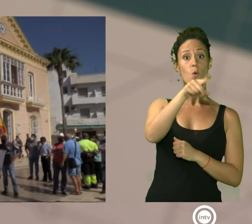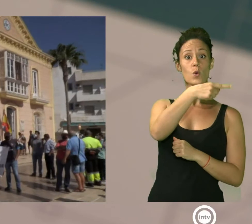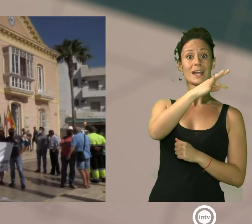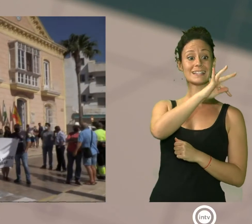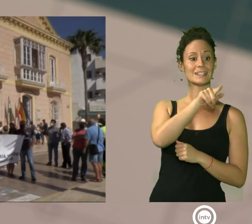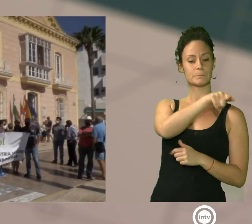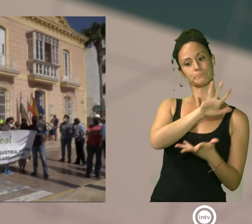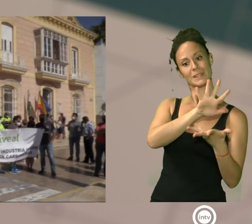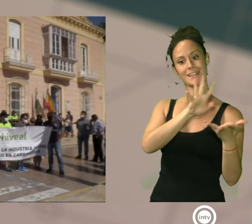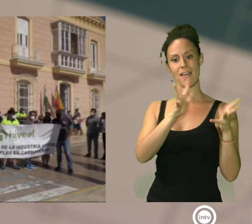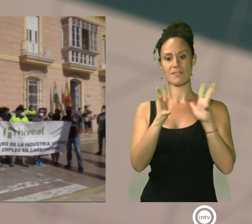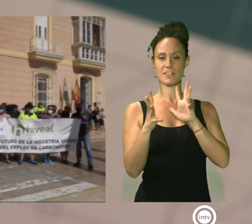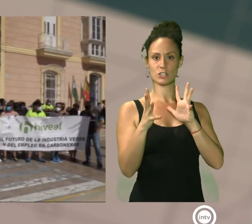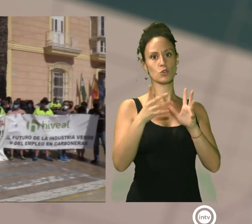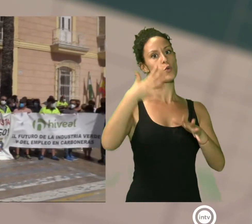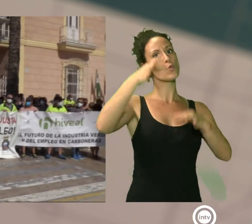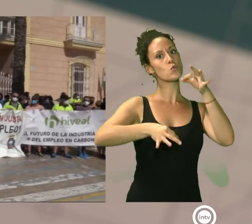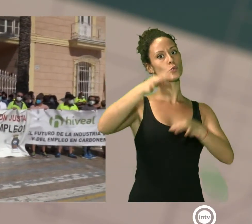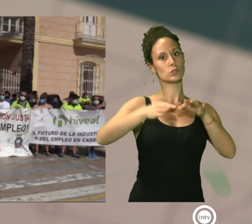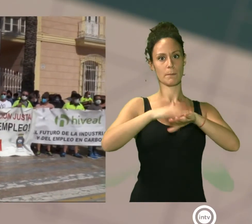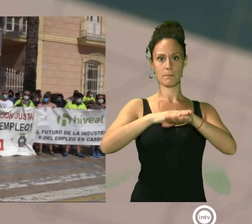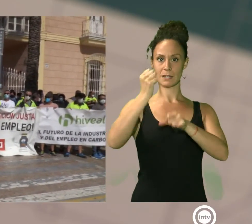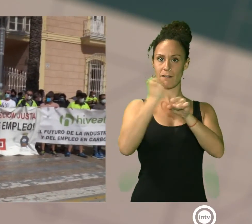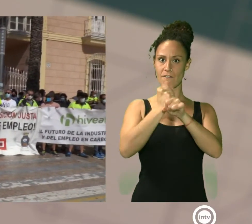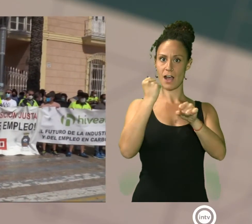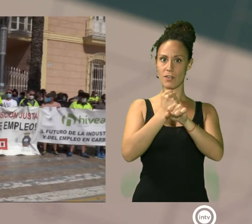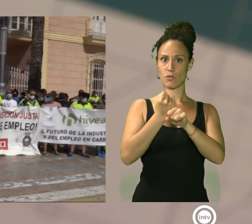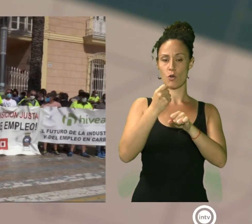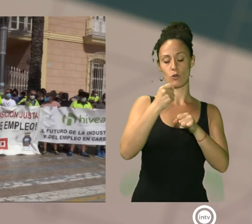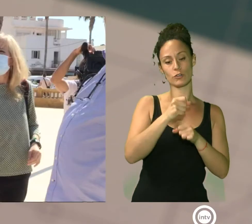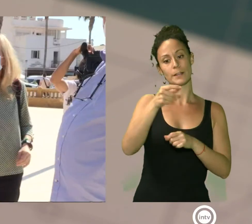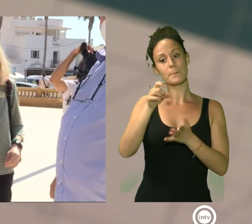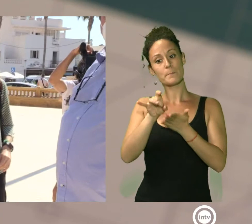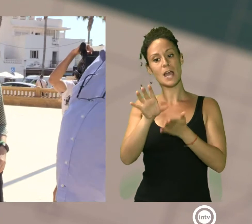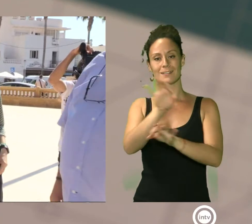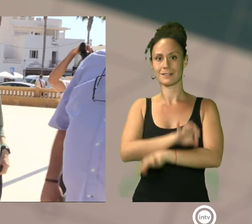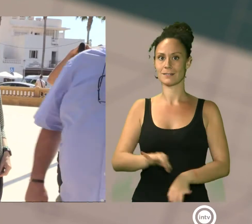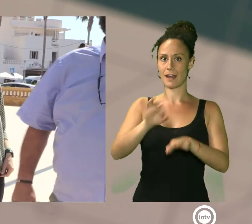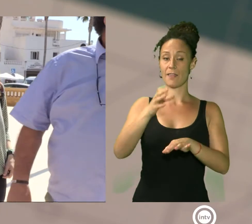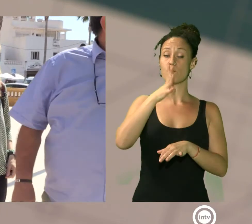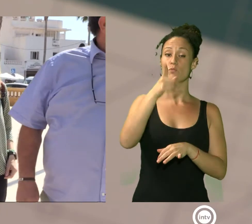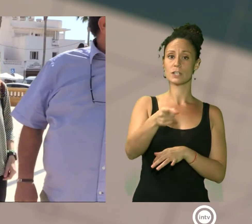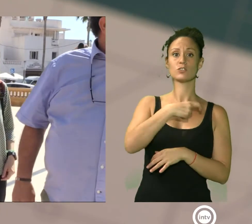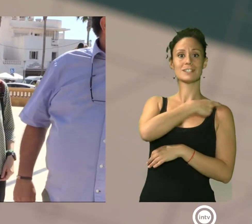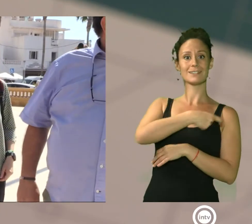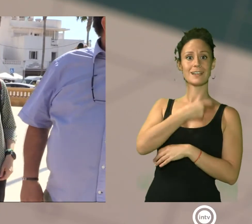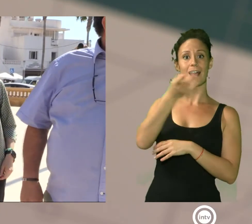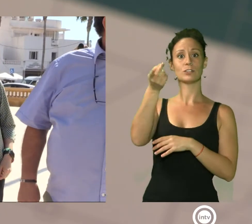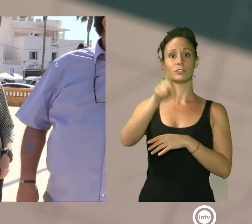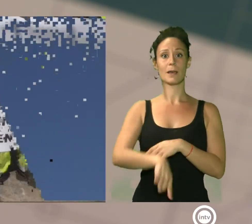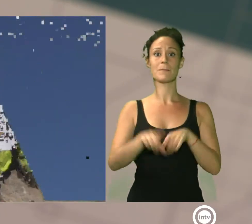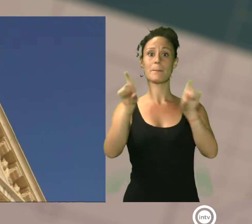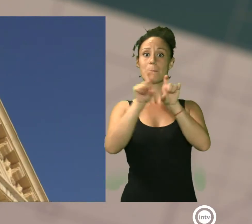ningún trabajador se vaya a quedar atrás. Por eso, tras una reunión, el sindicato y Endesa han firmado un convenio para que la empresa se